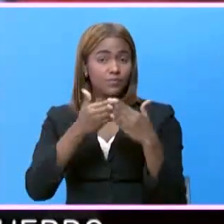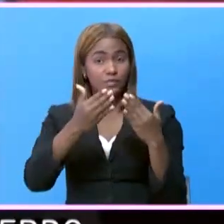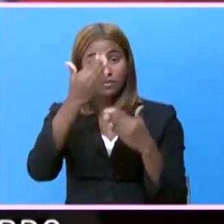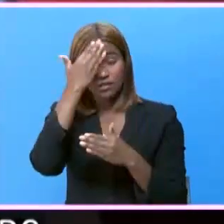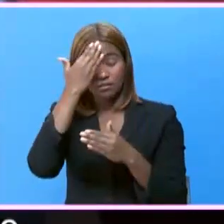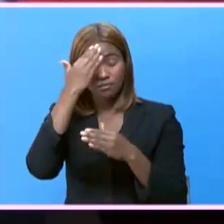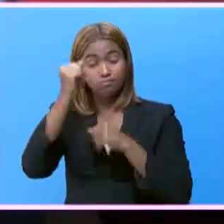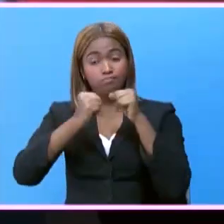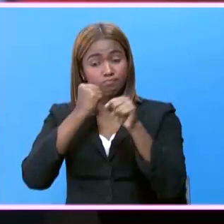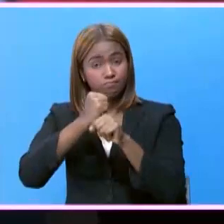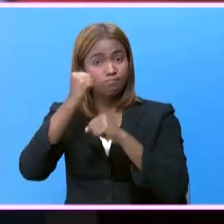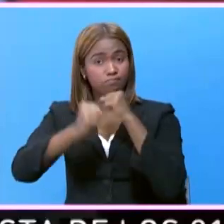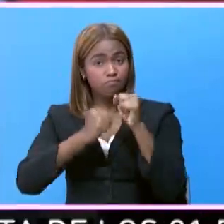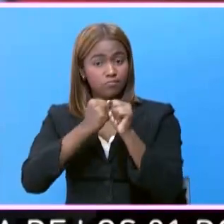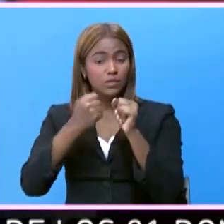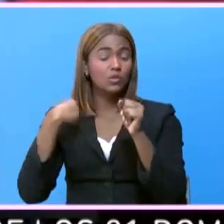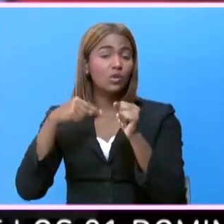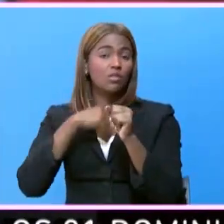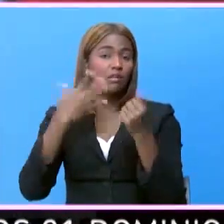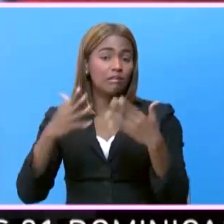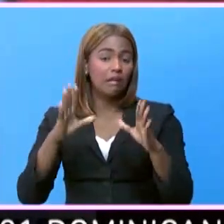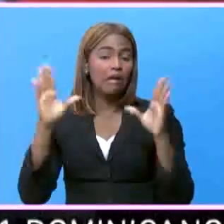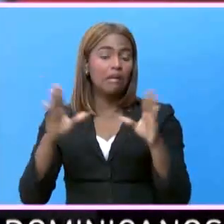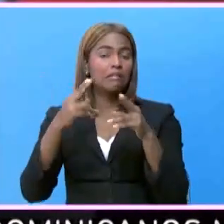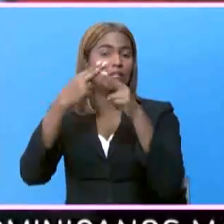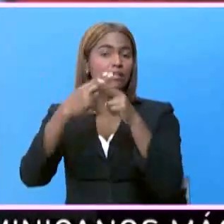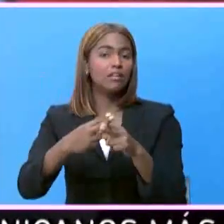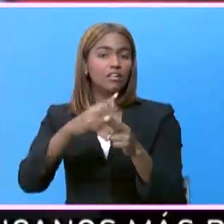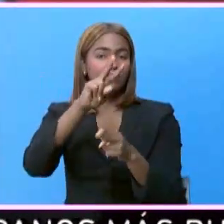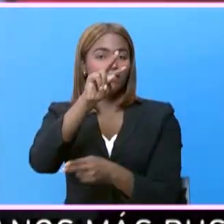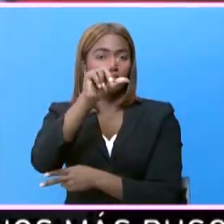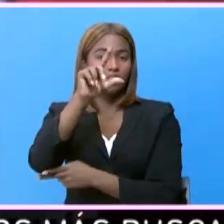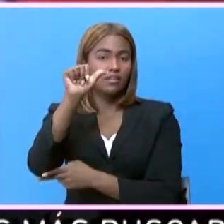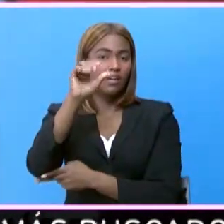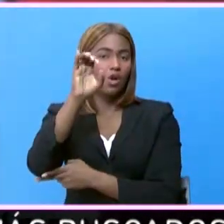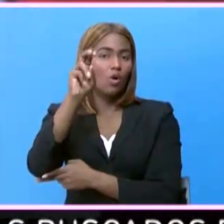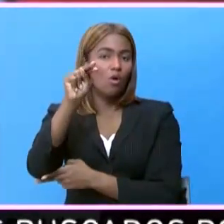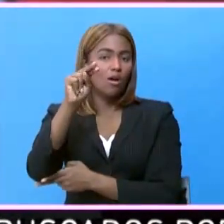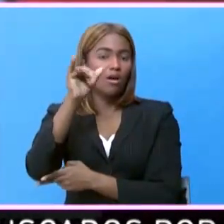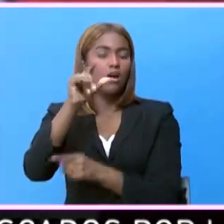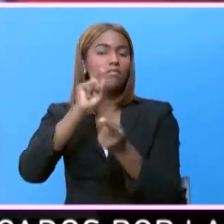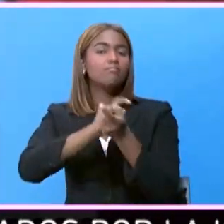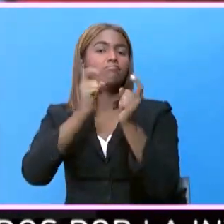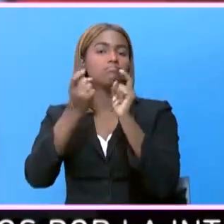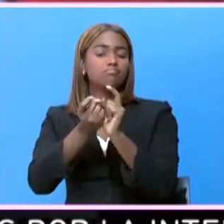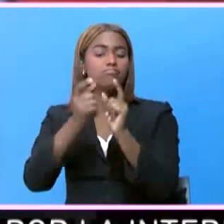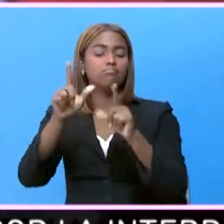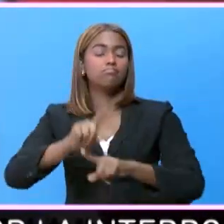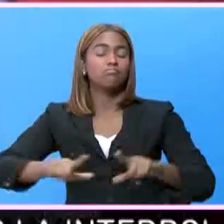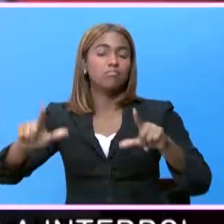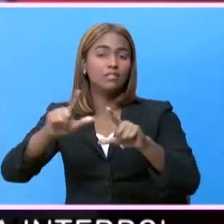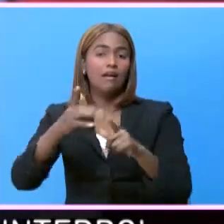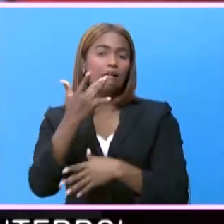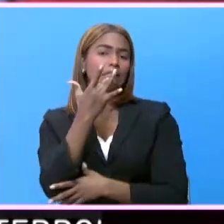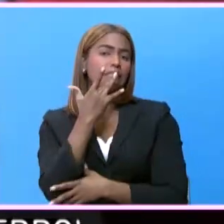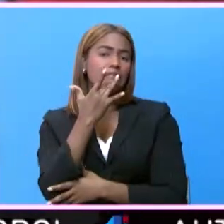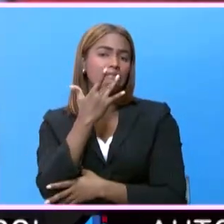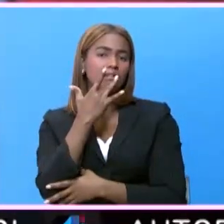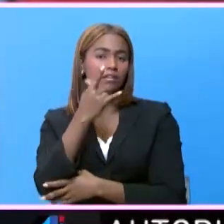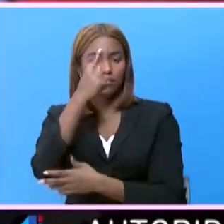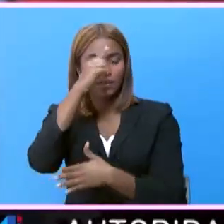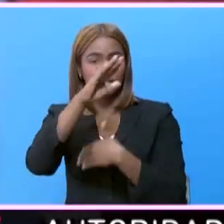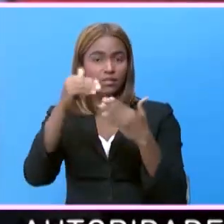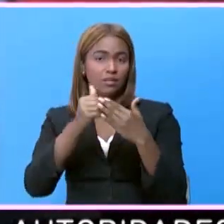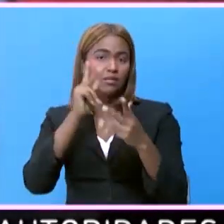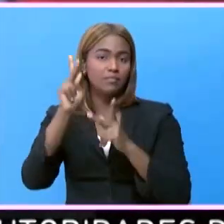años, denominadamente y popularmente llamado Villa Com, se ha convertido en el sector preferido de